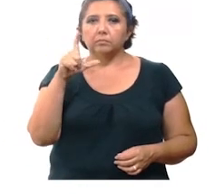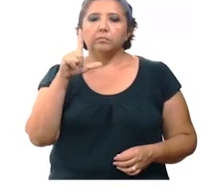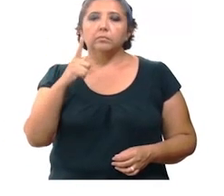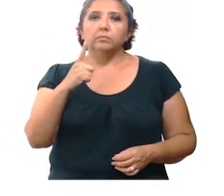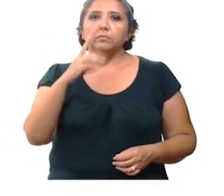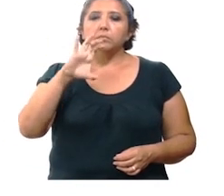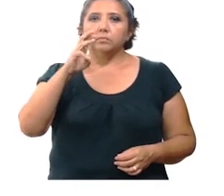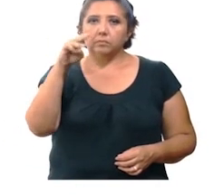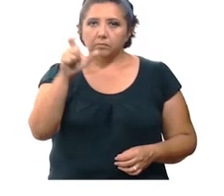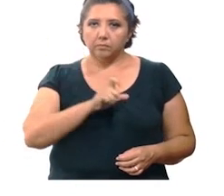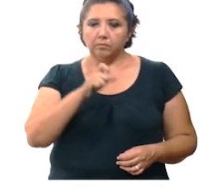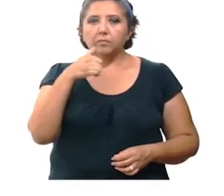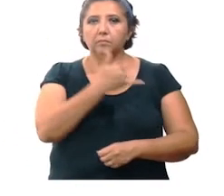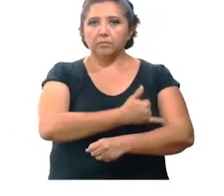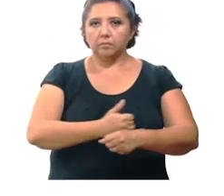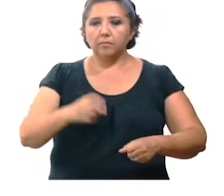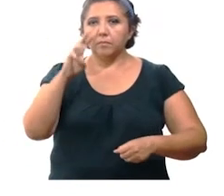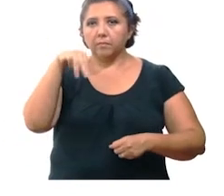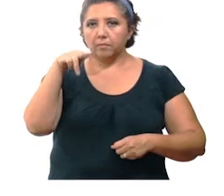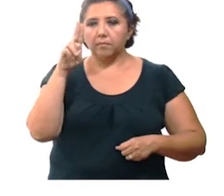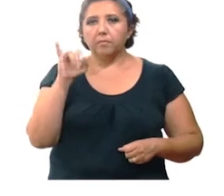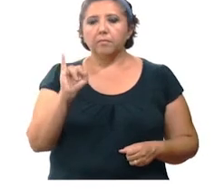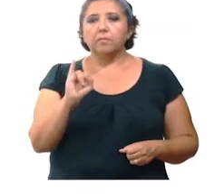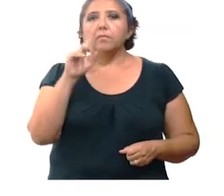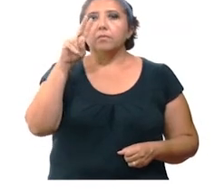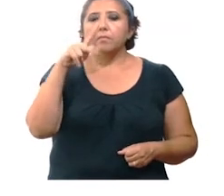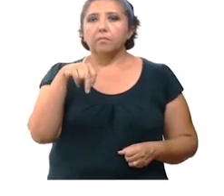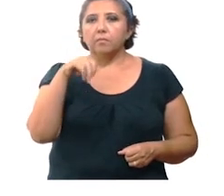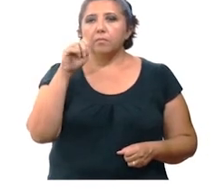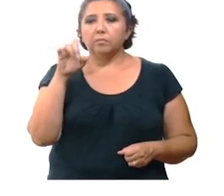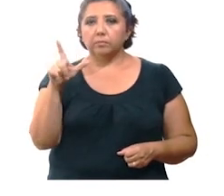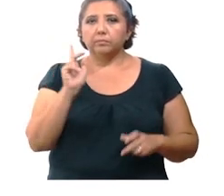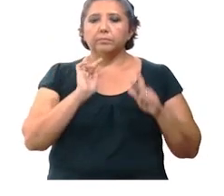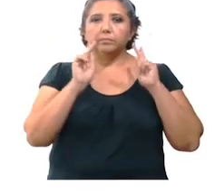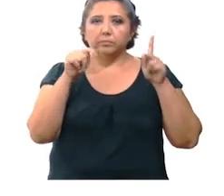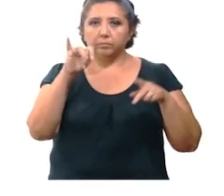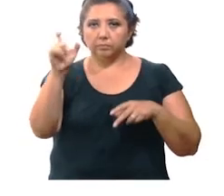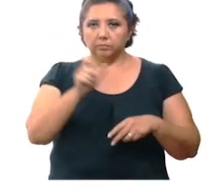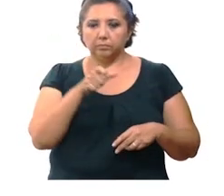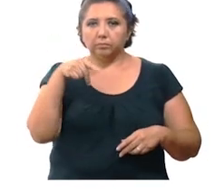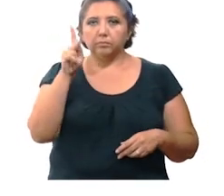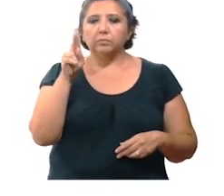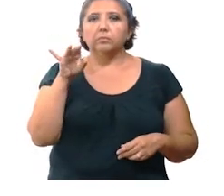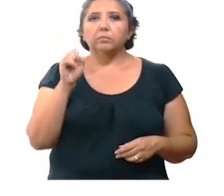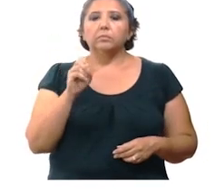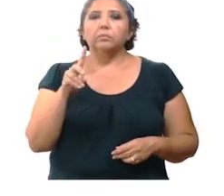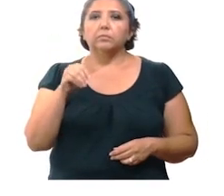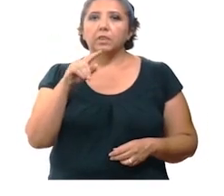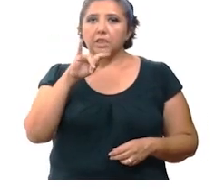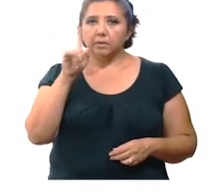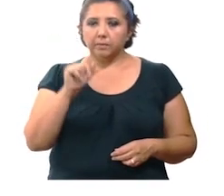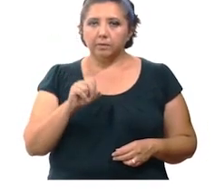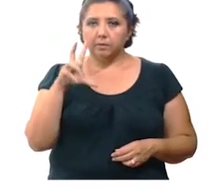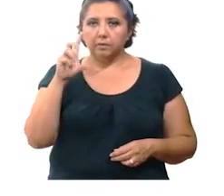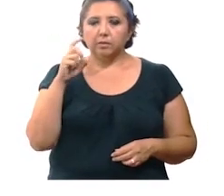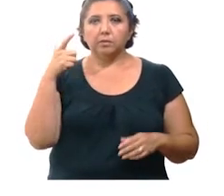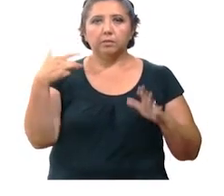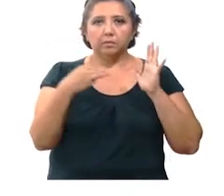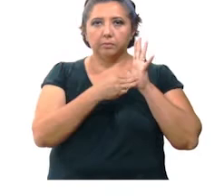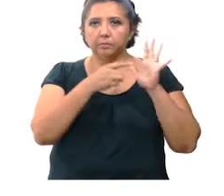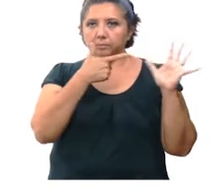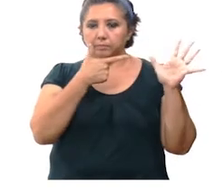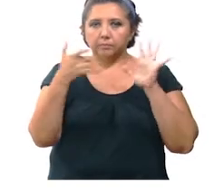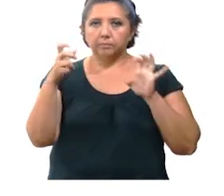1 en Chemash, Junucmá, Isamal, Maní, Motul, Peto, Progreso, Tixcocó y Ticimín. De los 37